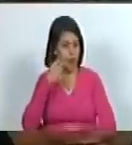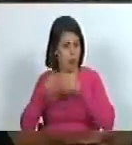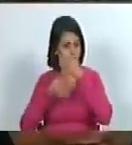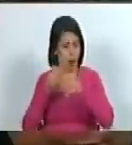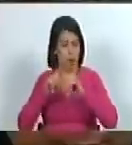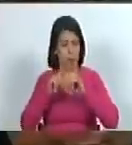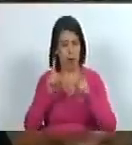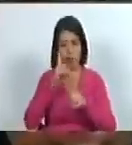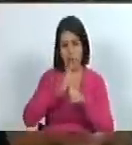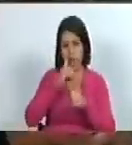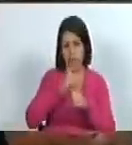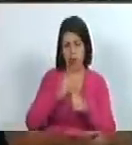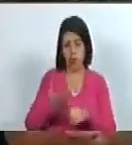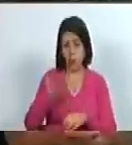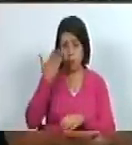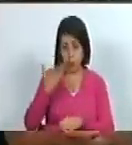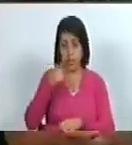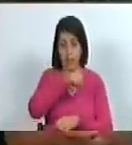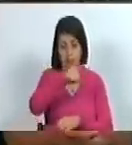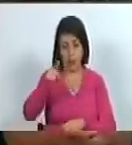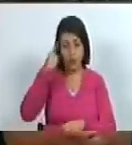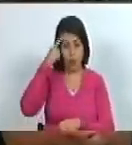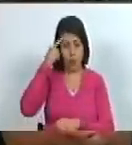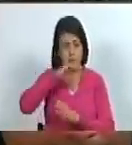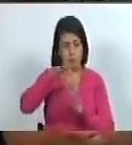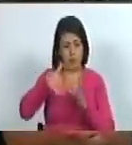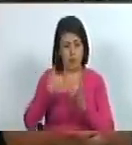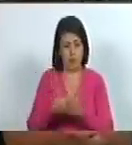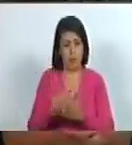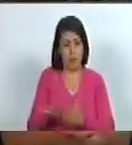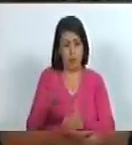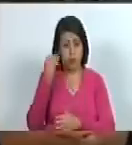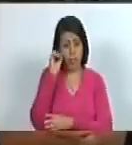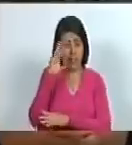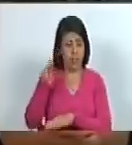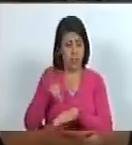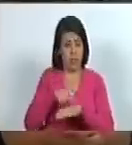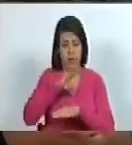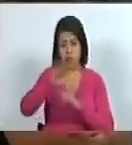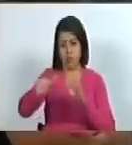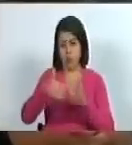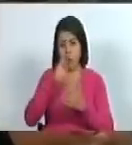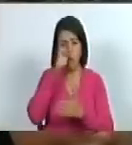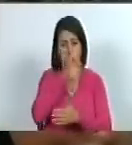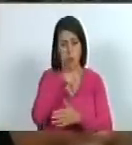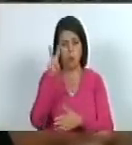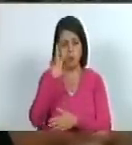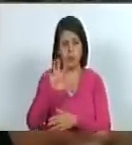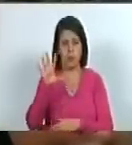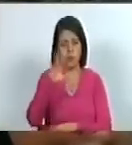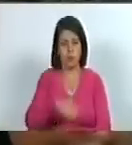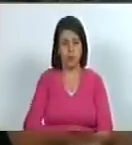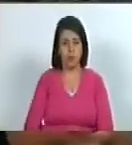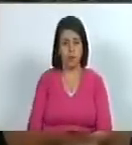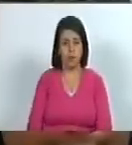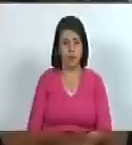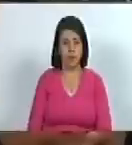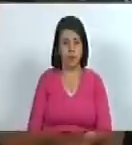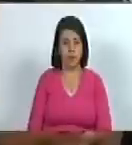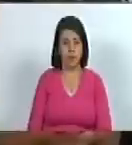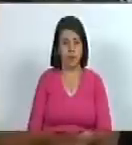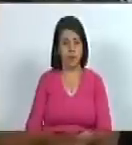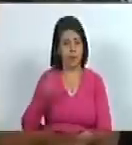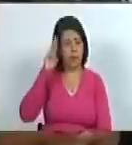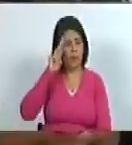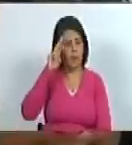curioso y es importante que lo sepa la asamblea es importante que lo sepa el pueblo de Venezuela que